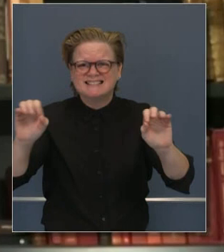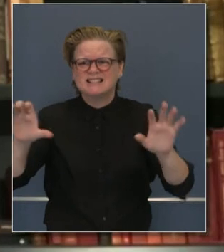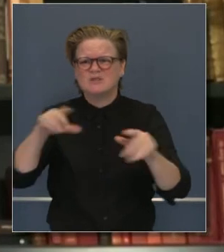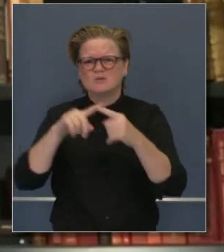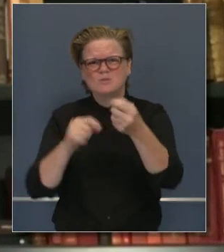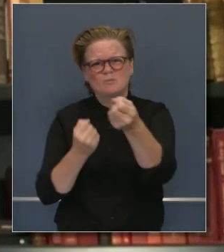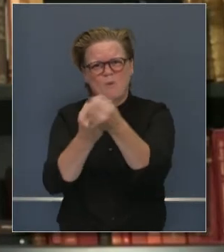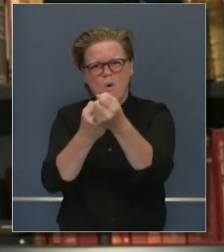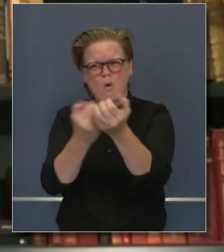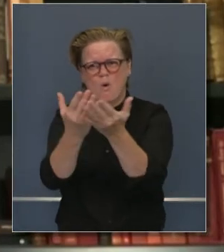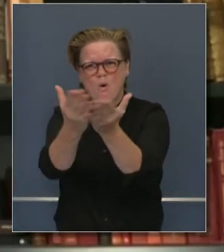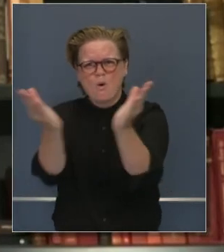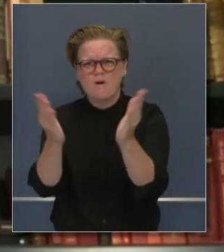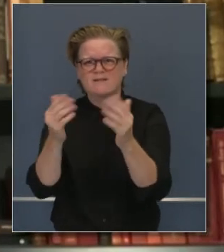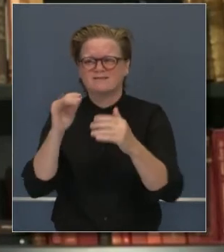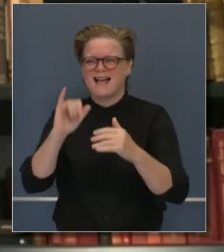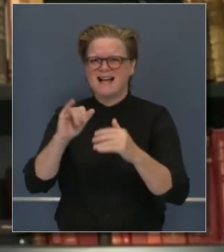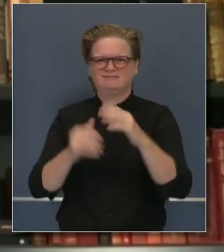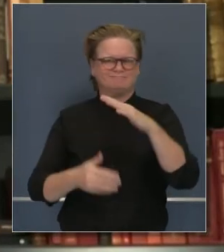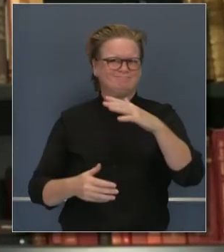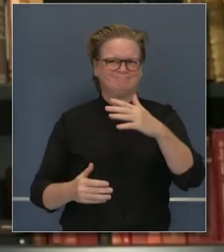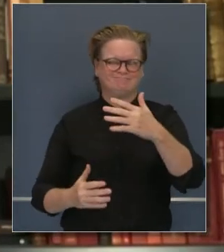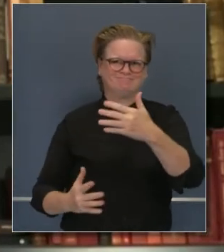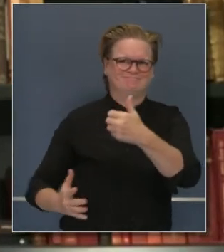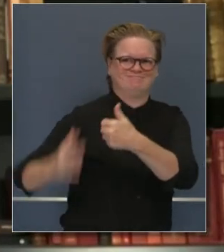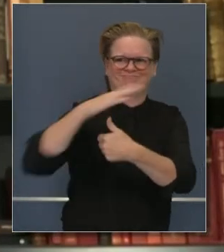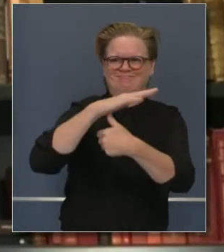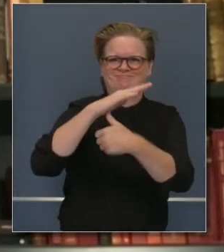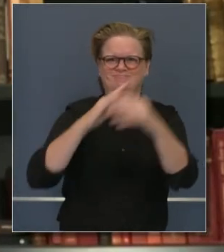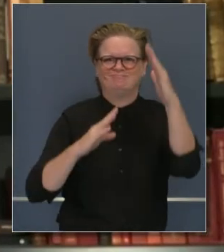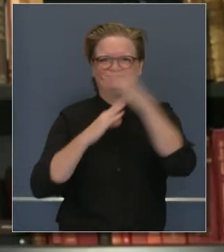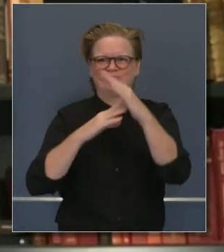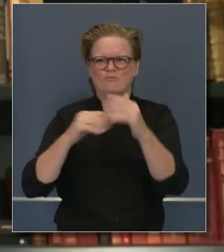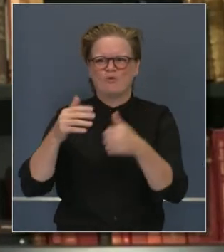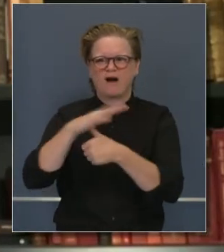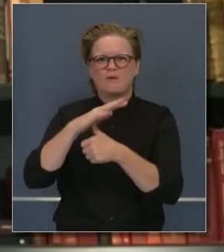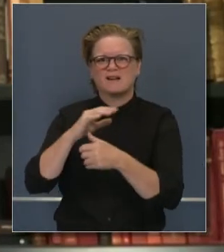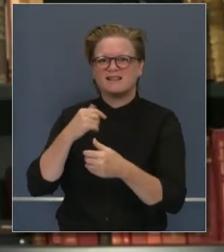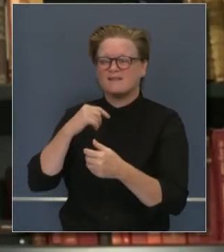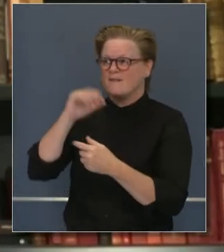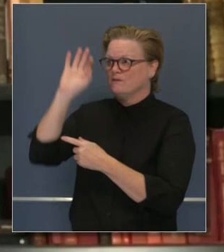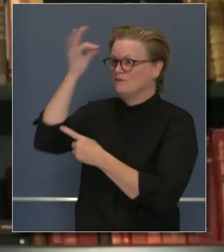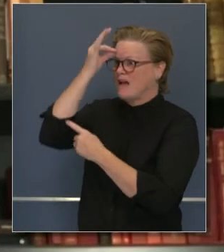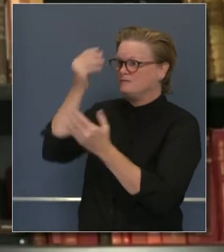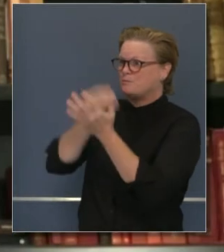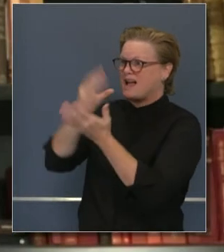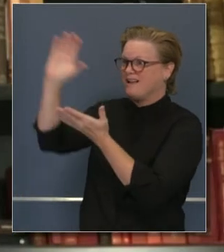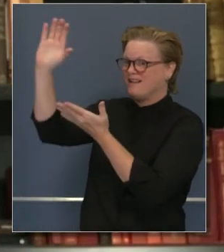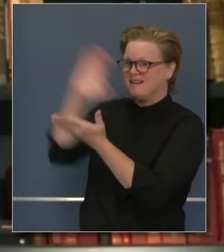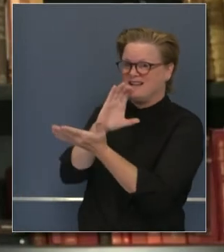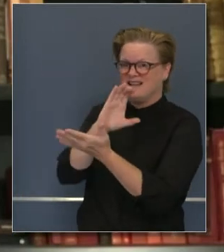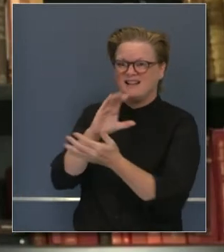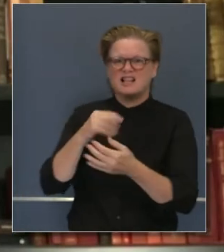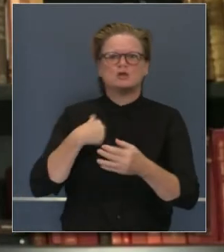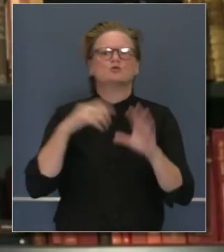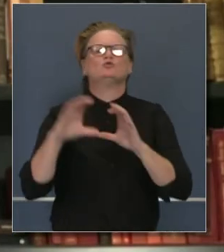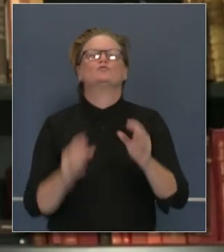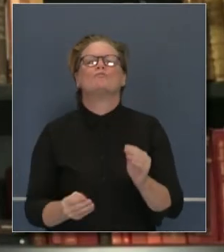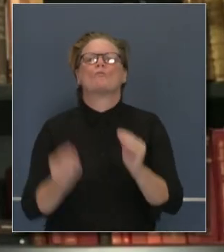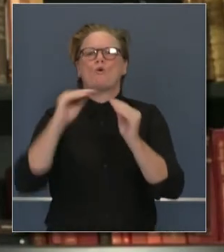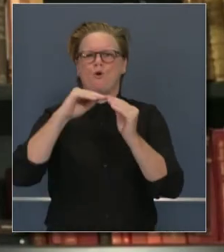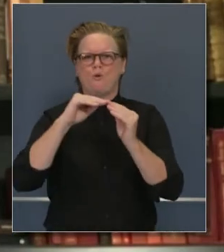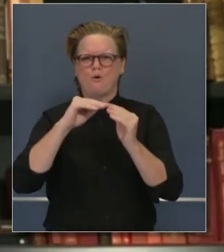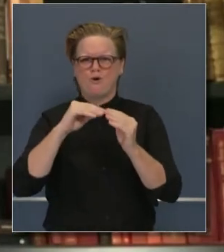prioridad para la ley New Cares en este país, el nuevo estímulo. Haremos todo lo posible para hacer más para nuestros pequeños